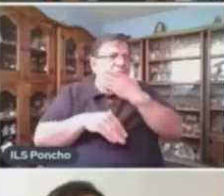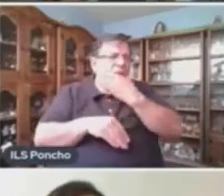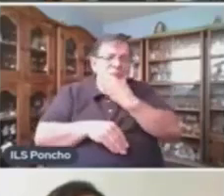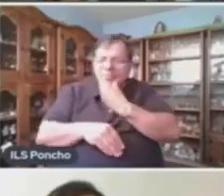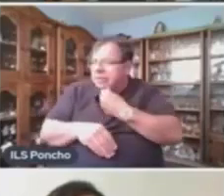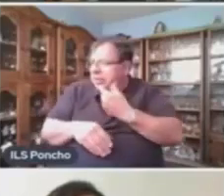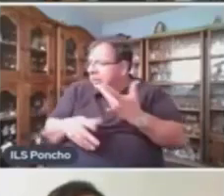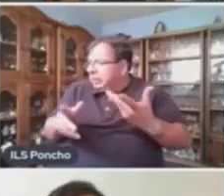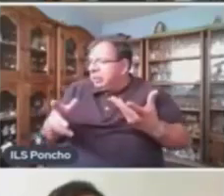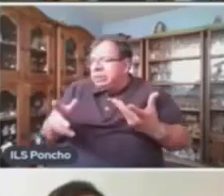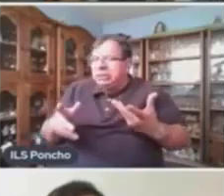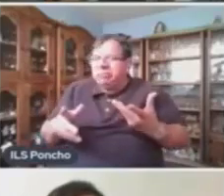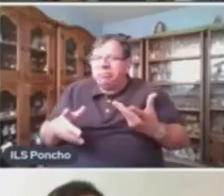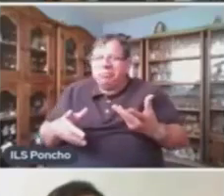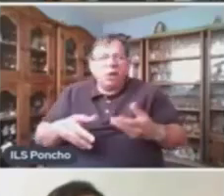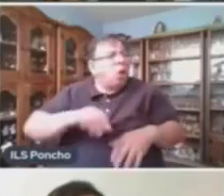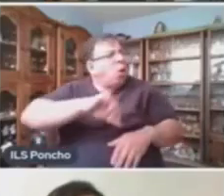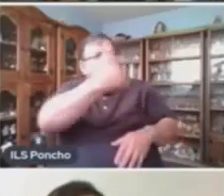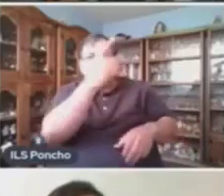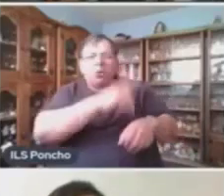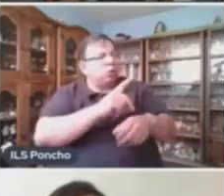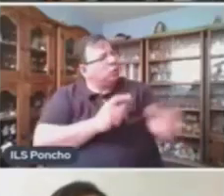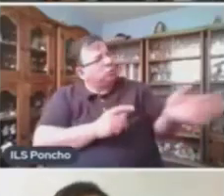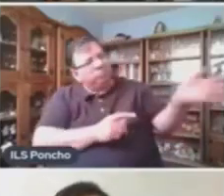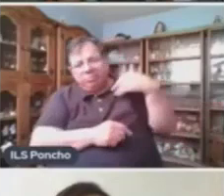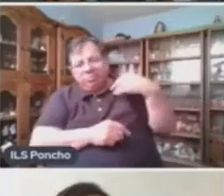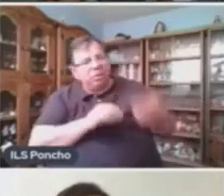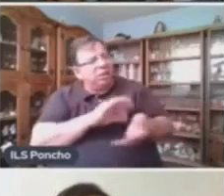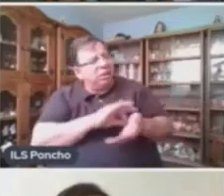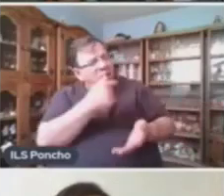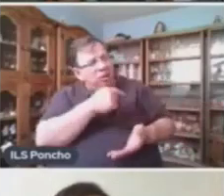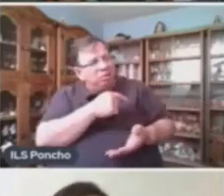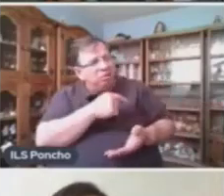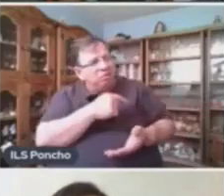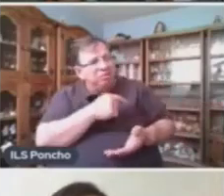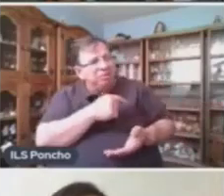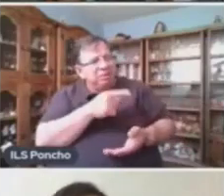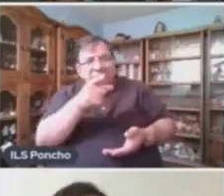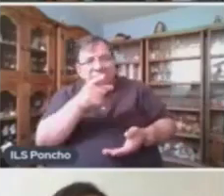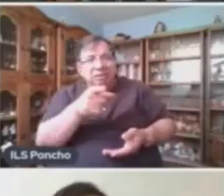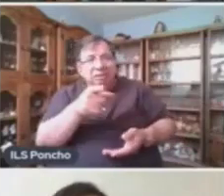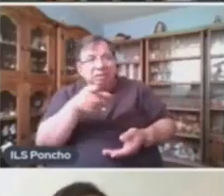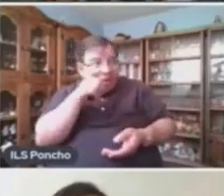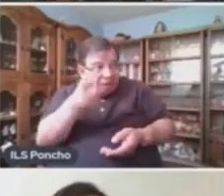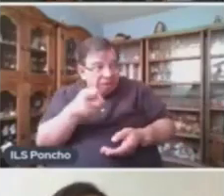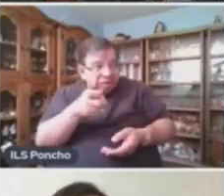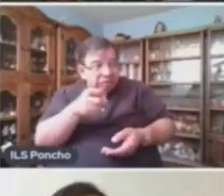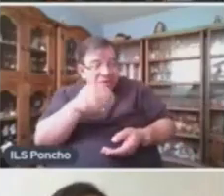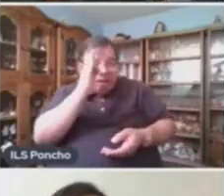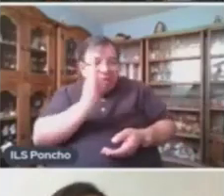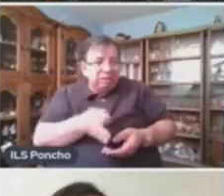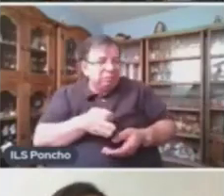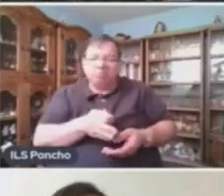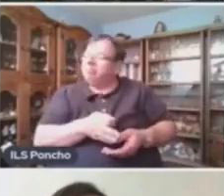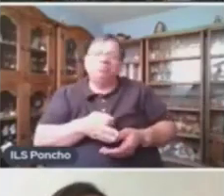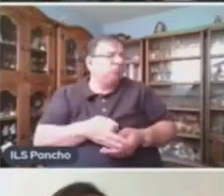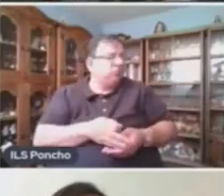Solicitó Otra opinión Médica Ya que No se resignaba A ver a su esposa